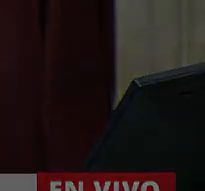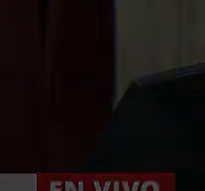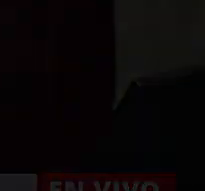consideración.